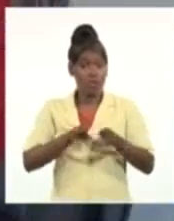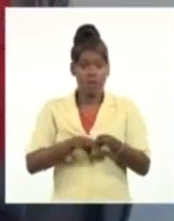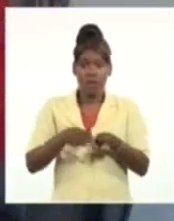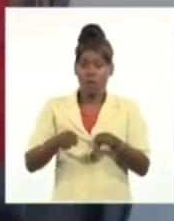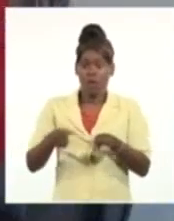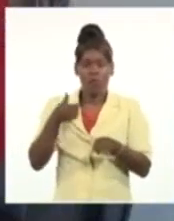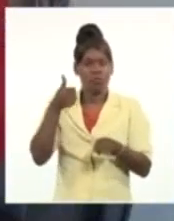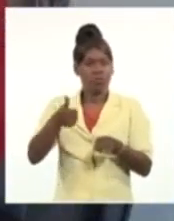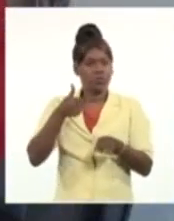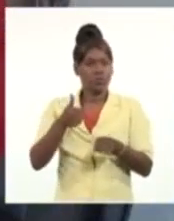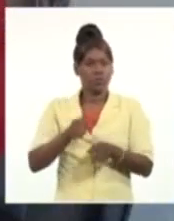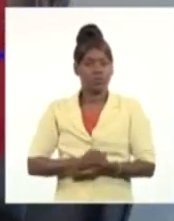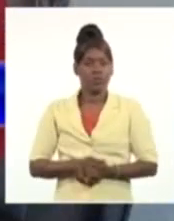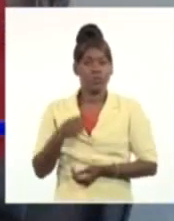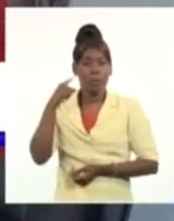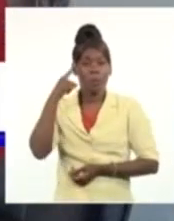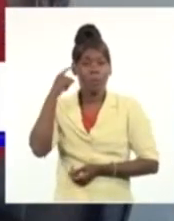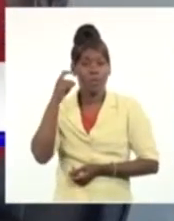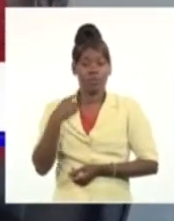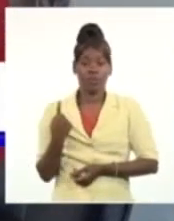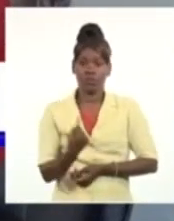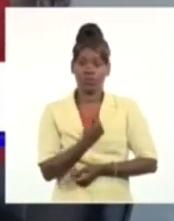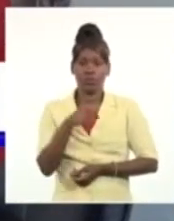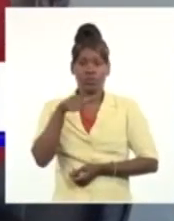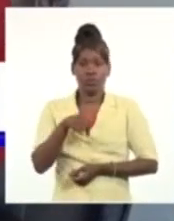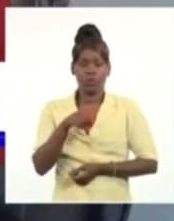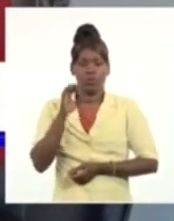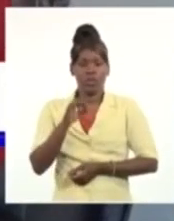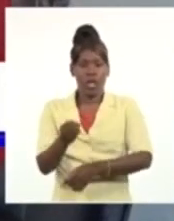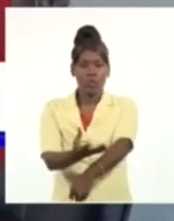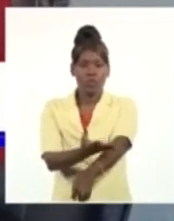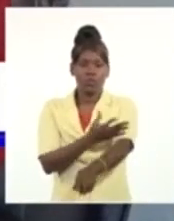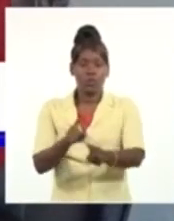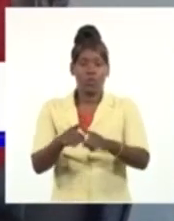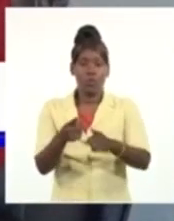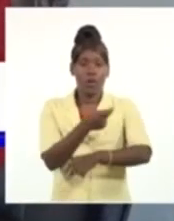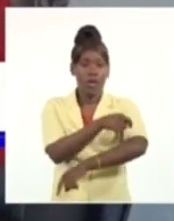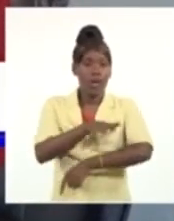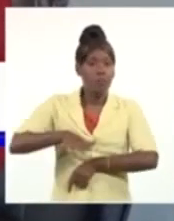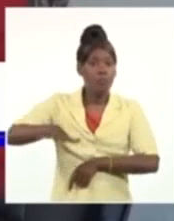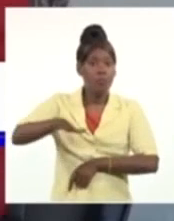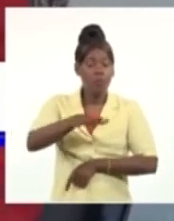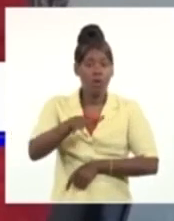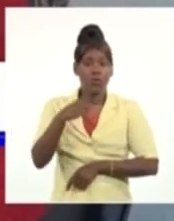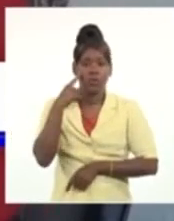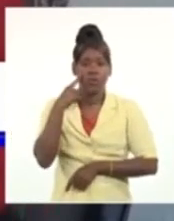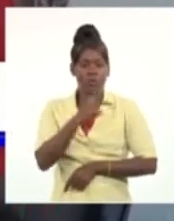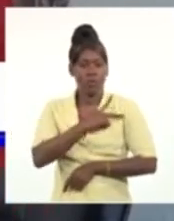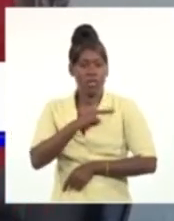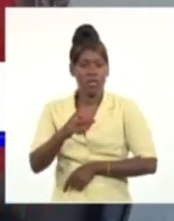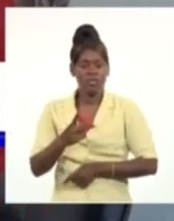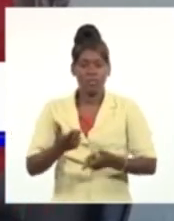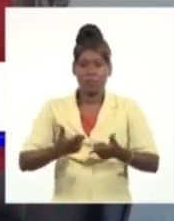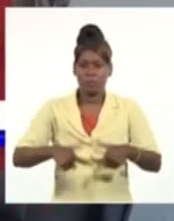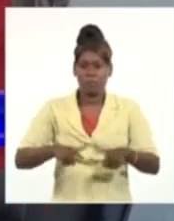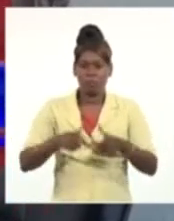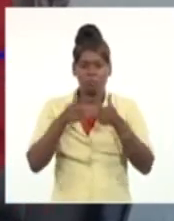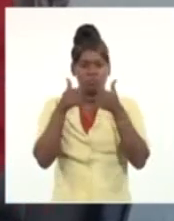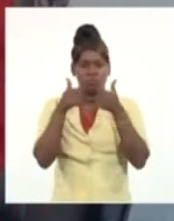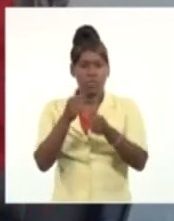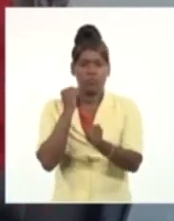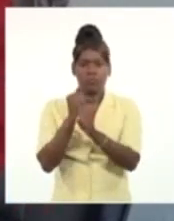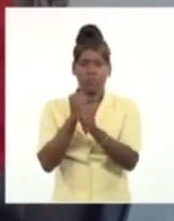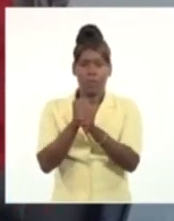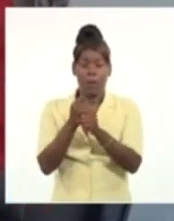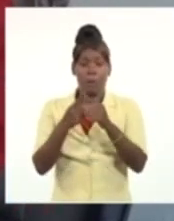compartimos hoy en una ciudad que se siente orgullosa de sus hijos, pero que siente orgullo y satisfacción de poder contar en esta candidatura con el